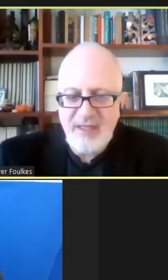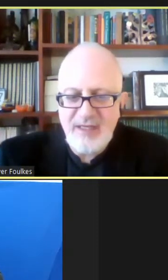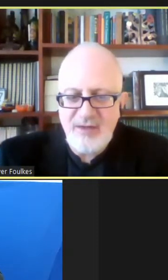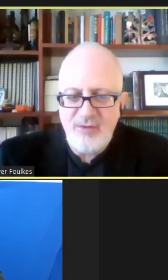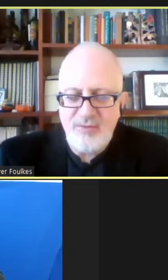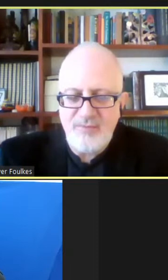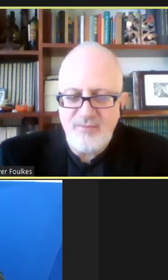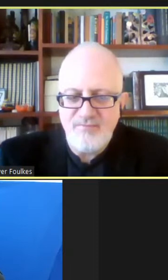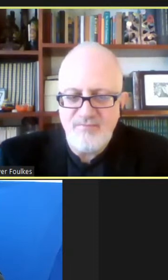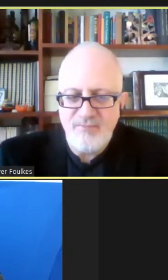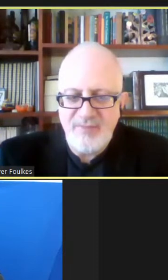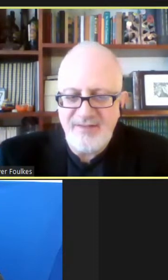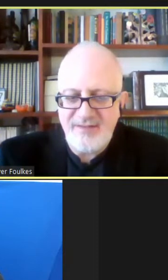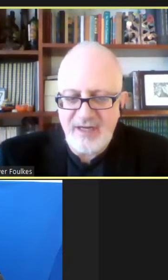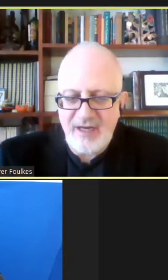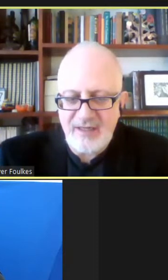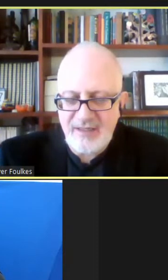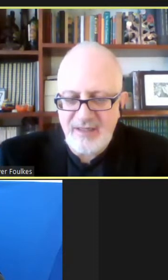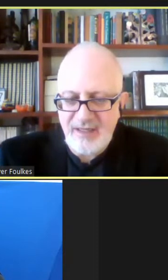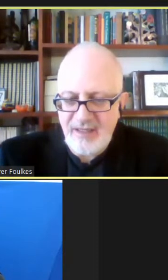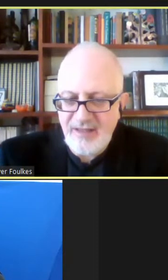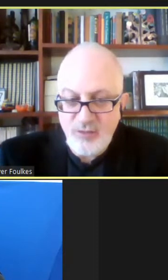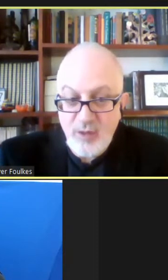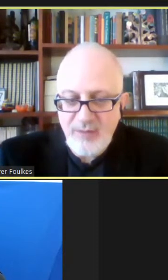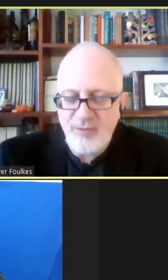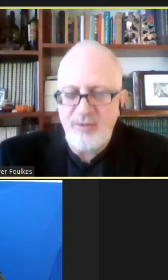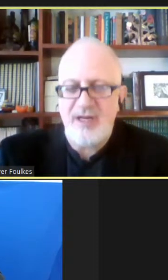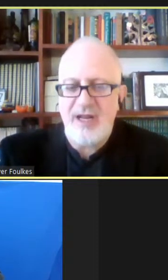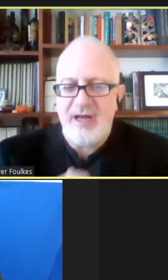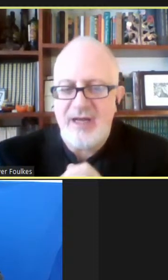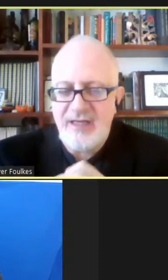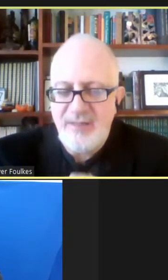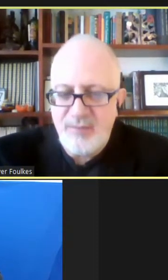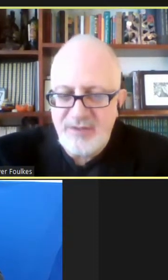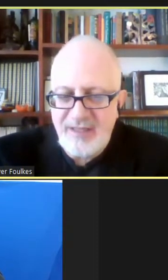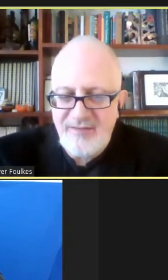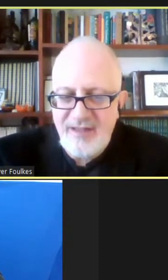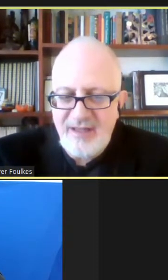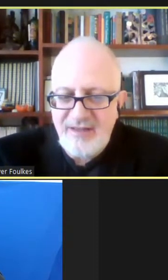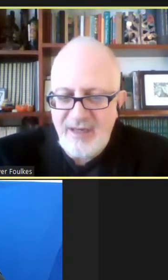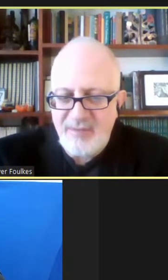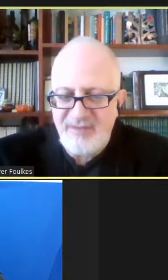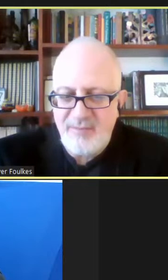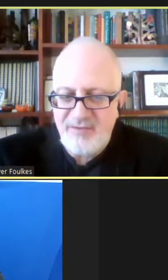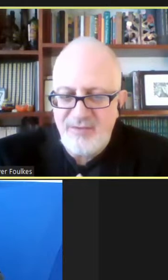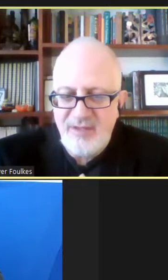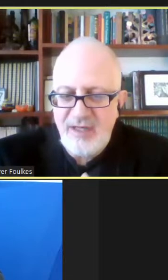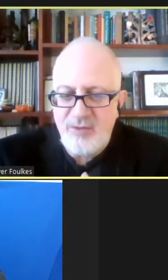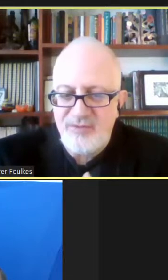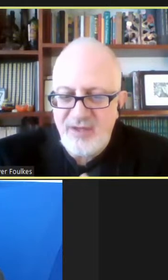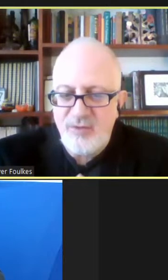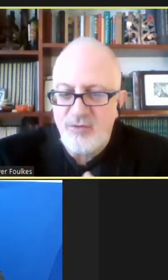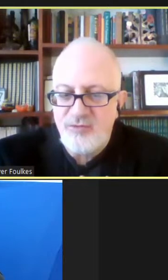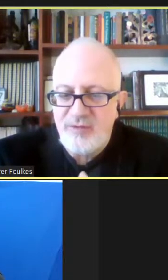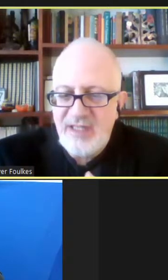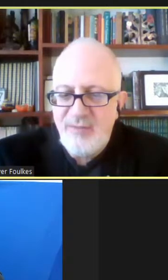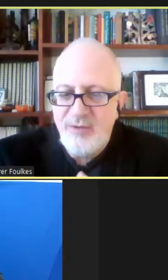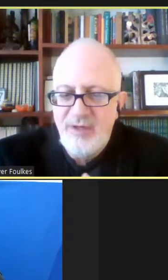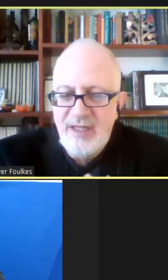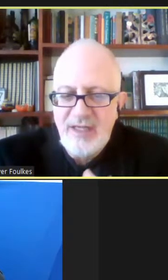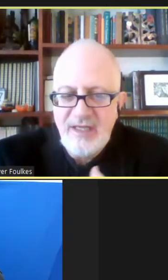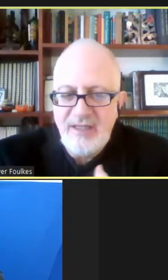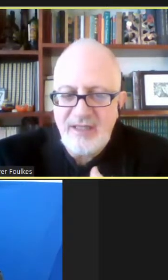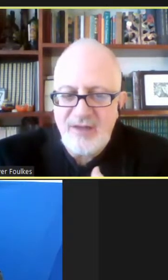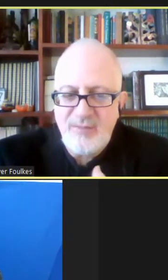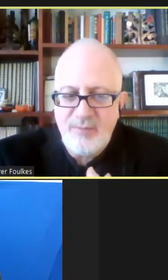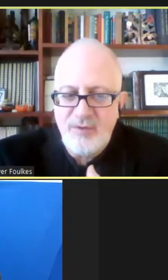También quiero destacar de nuevo la importancia de la participación del Consejo Consultivo